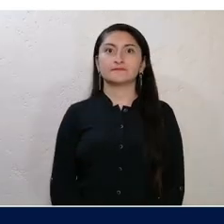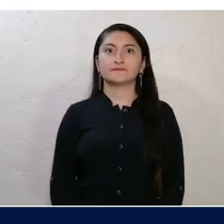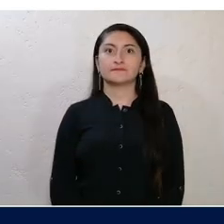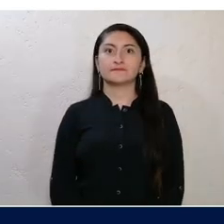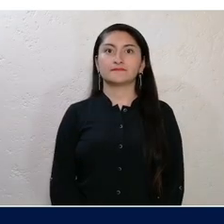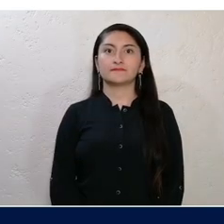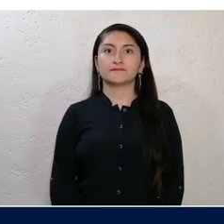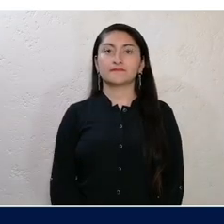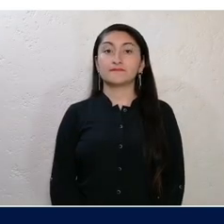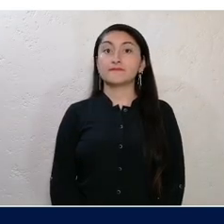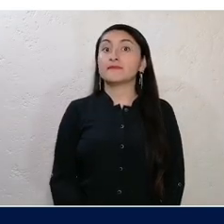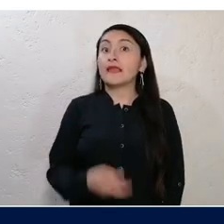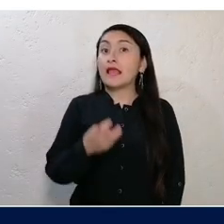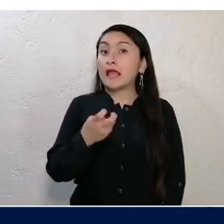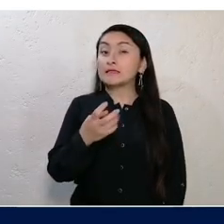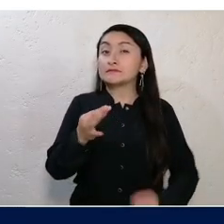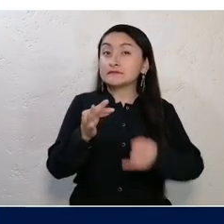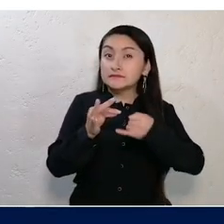específicos.